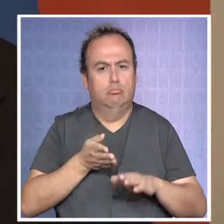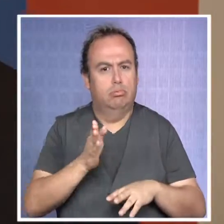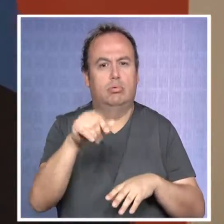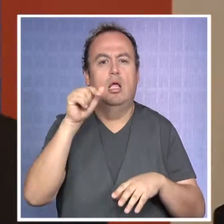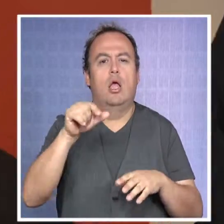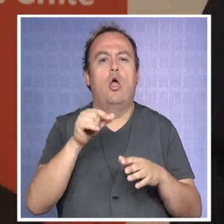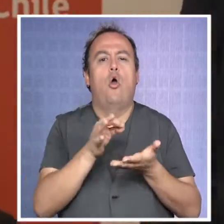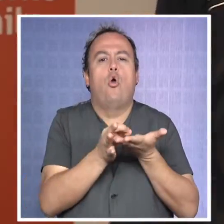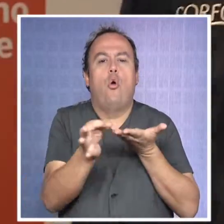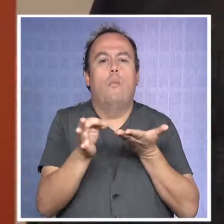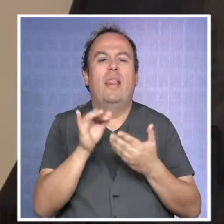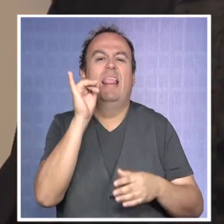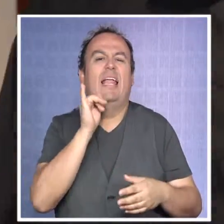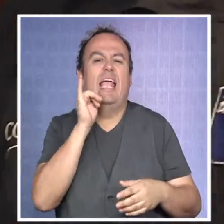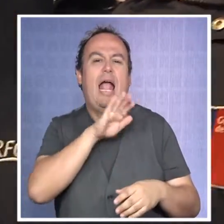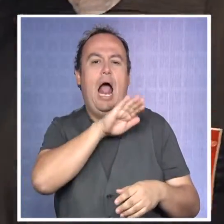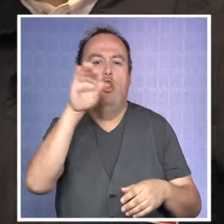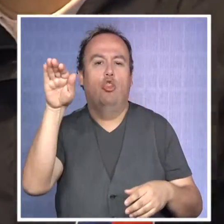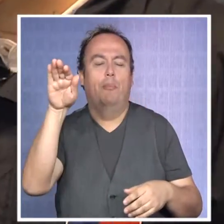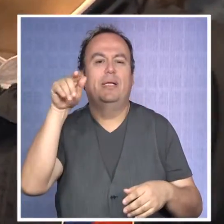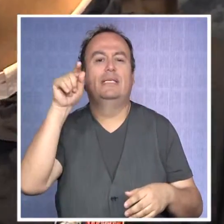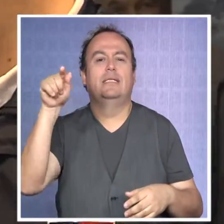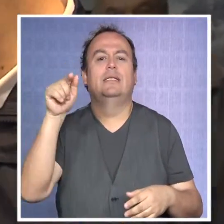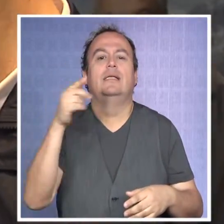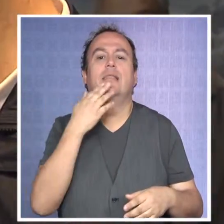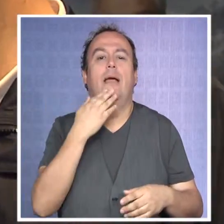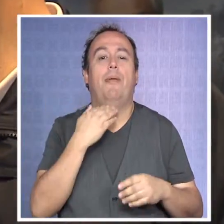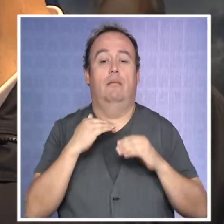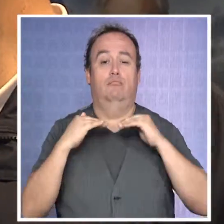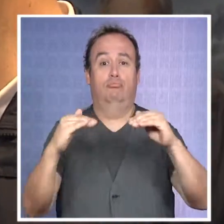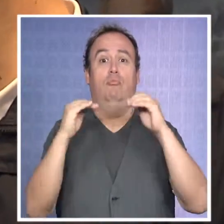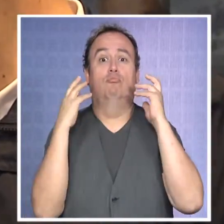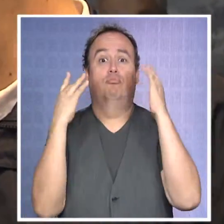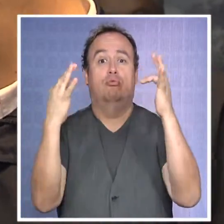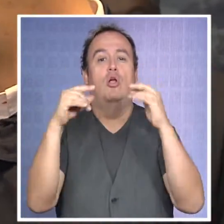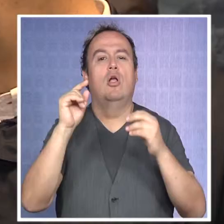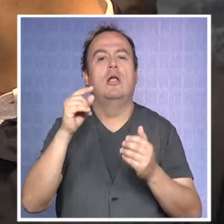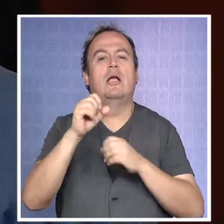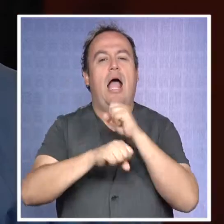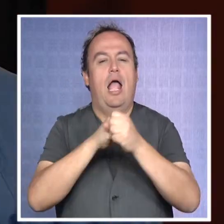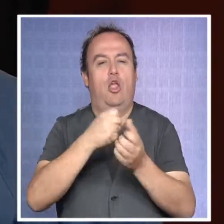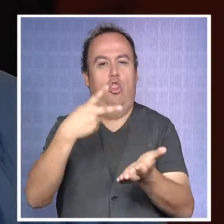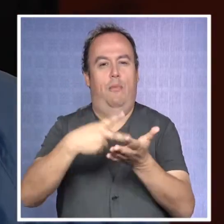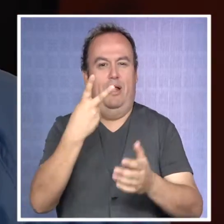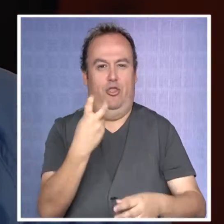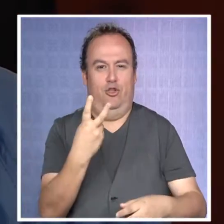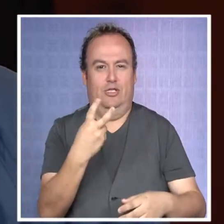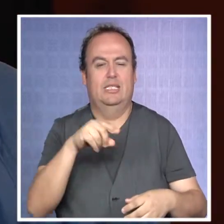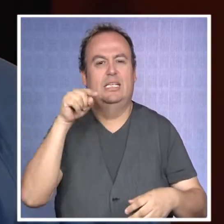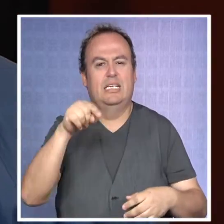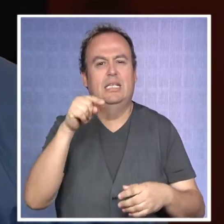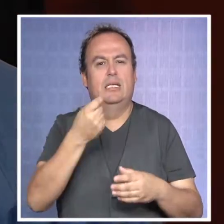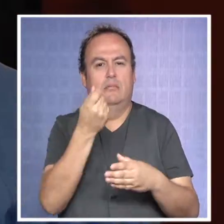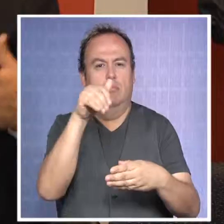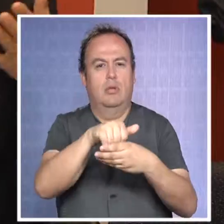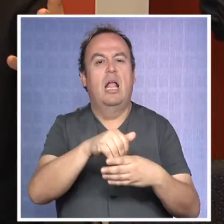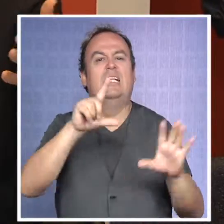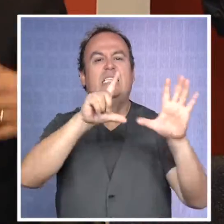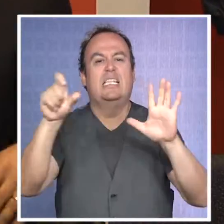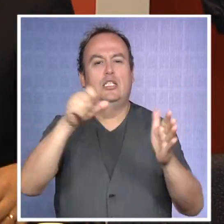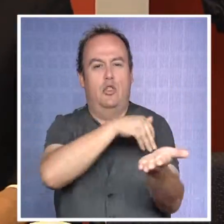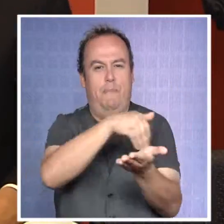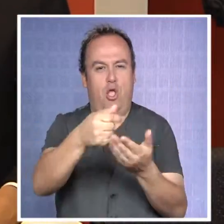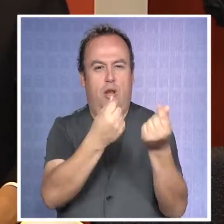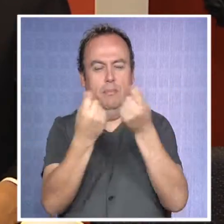están en ejecución en las comunas de Iquique, Alto Hospicio y Provincia del Tamarugal año 2012 con una inversión de 700